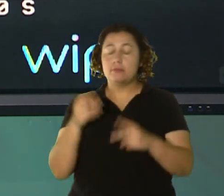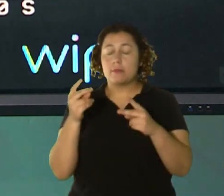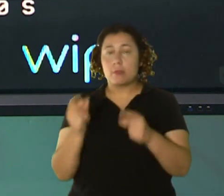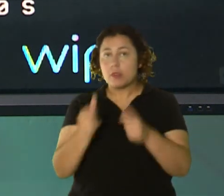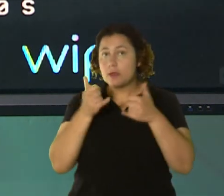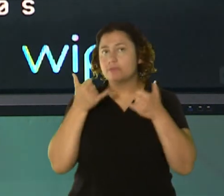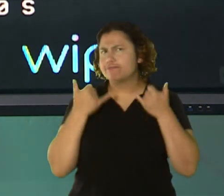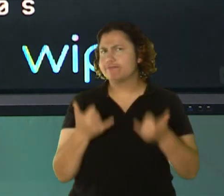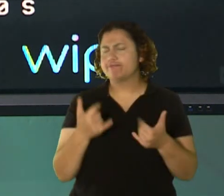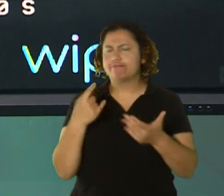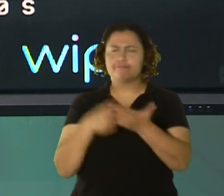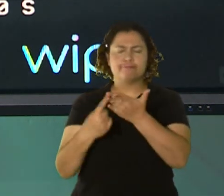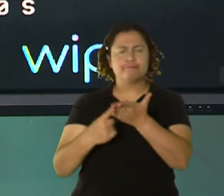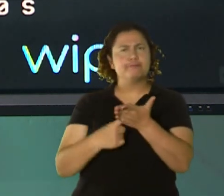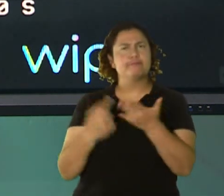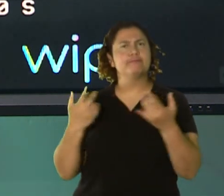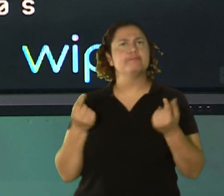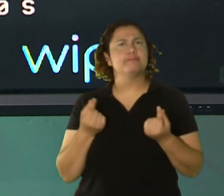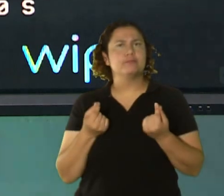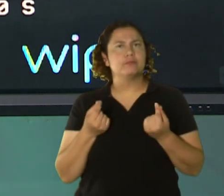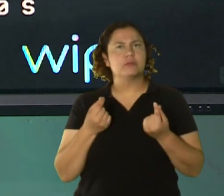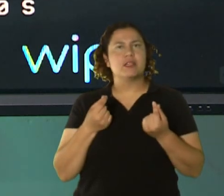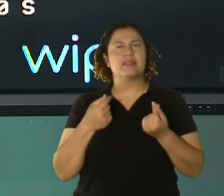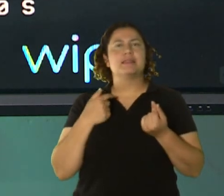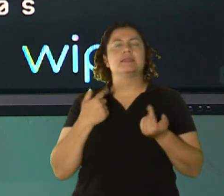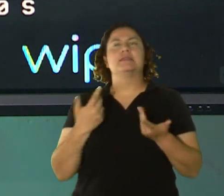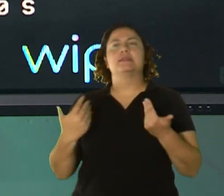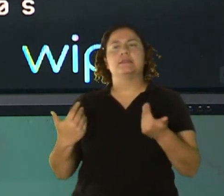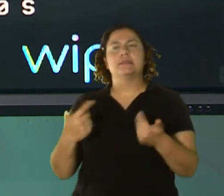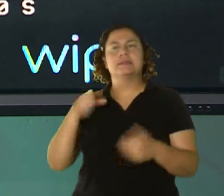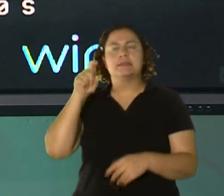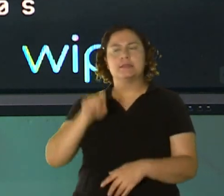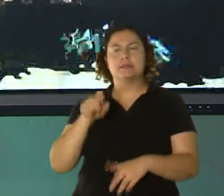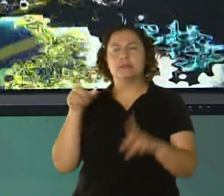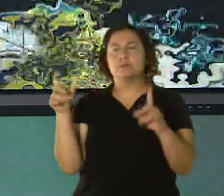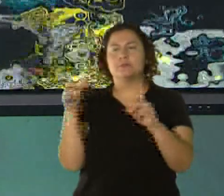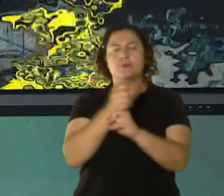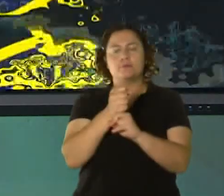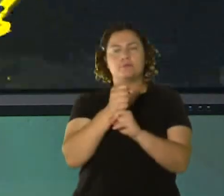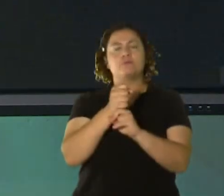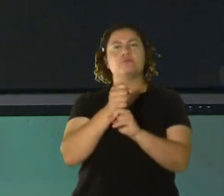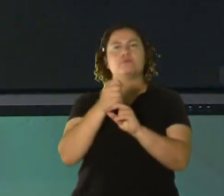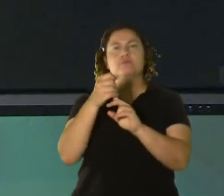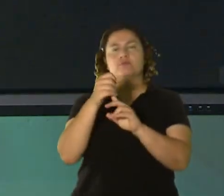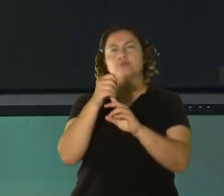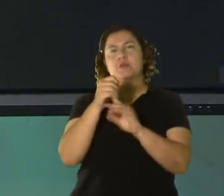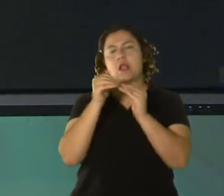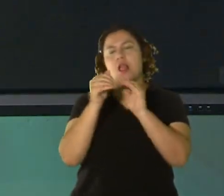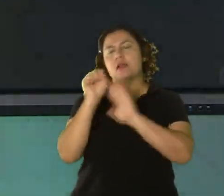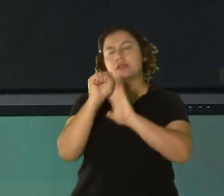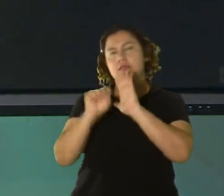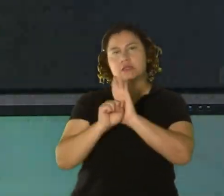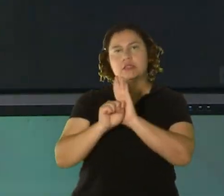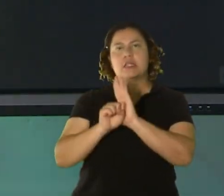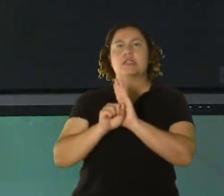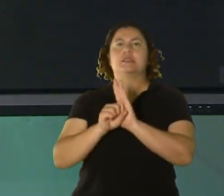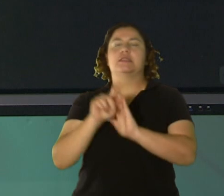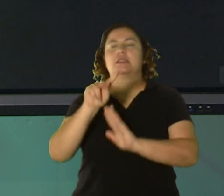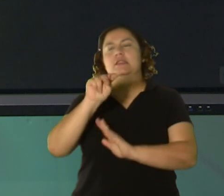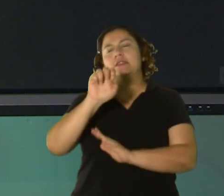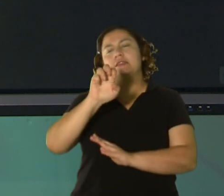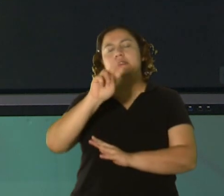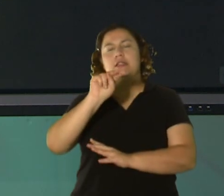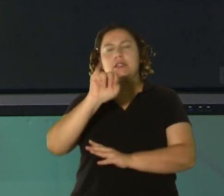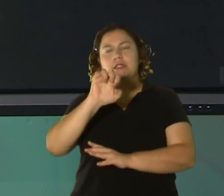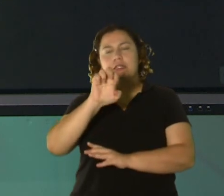entonces ahora de un individuo que tiene orden de arresto a nivel estatal. Y excusamos al teniente Raúl Negrón de la